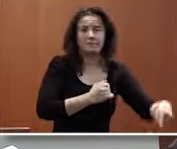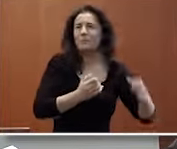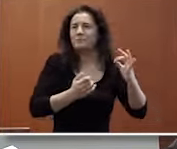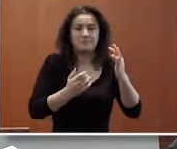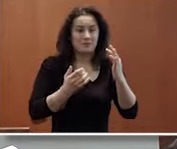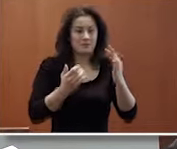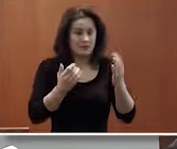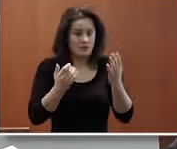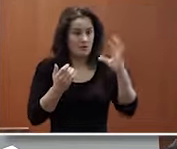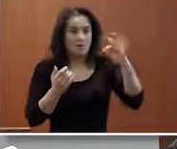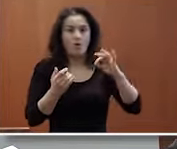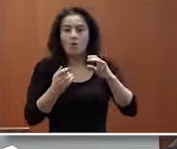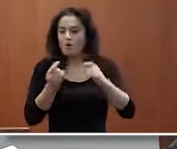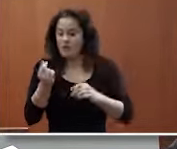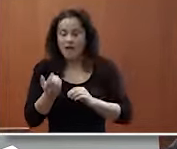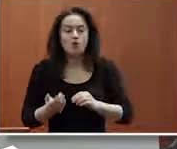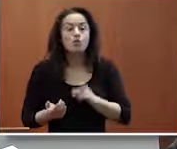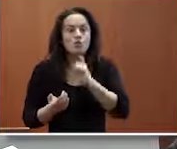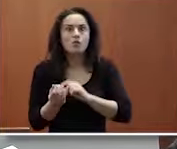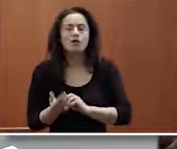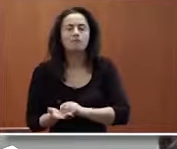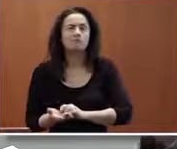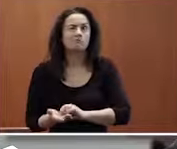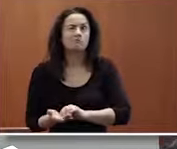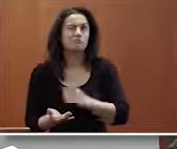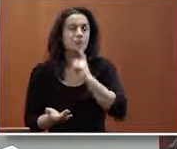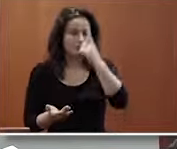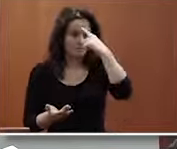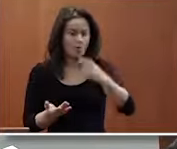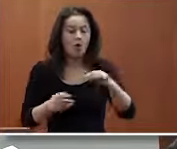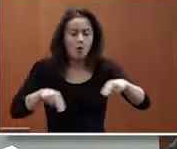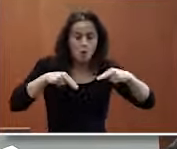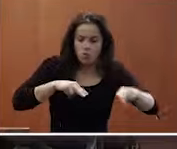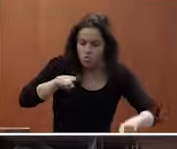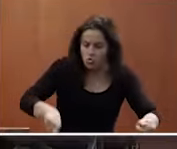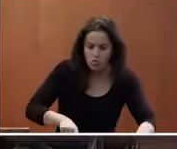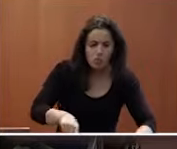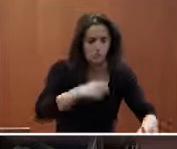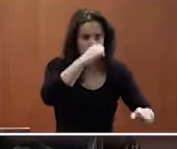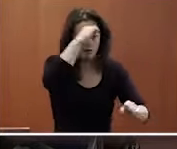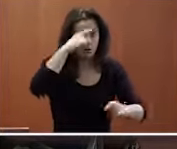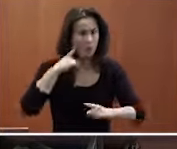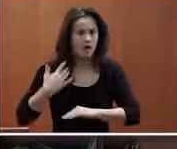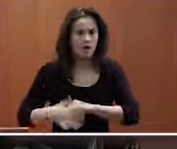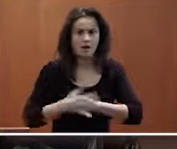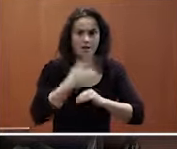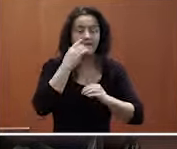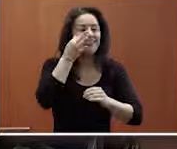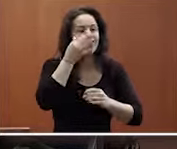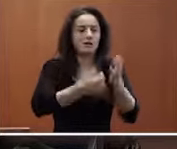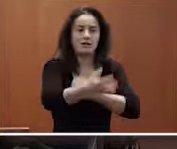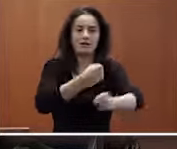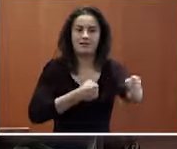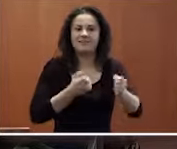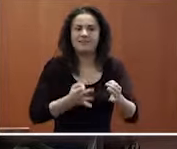y Marcos de Quinto cogiendo el dinero sin saber cómo de no saber dónde están los cubiertos en fin ver ponerse un día en la piel